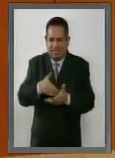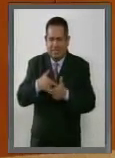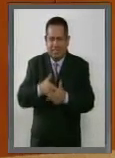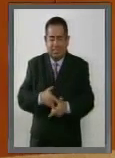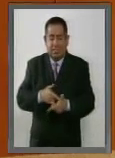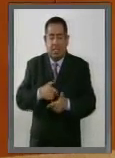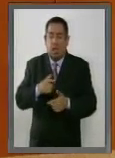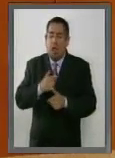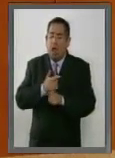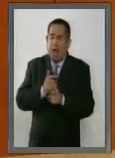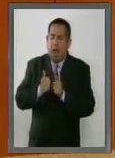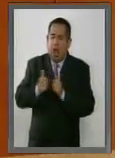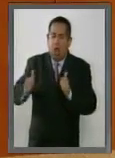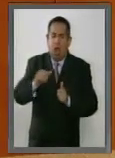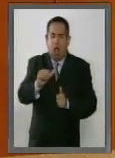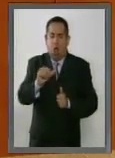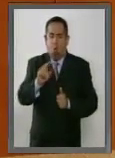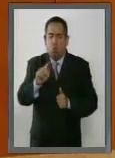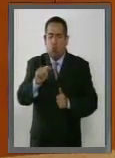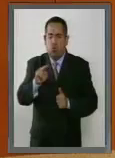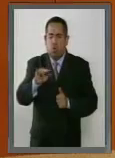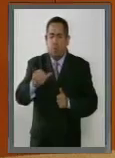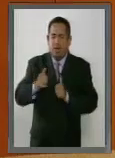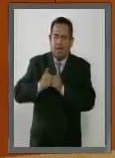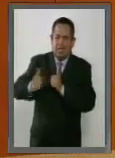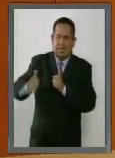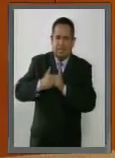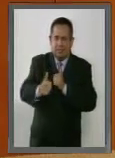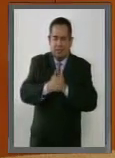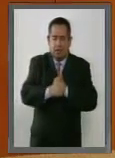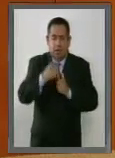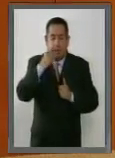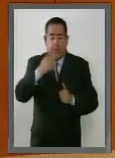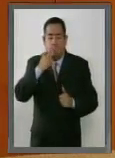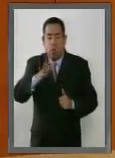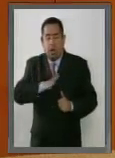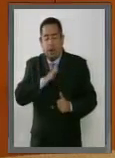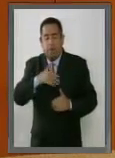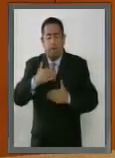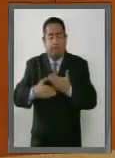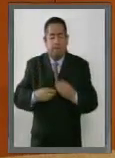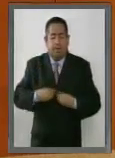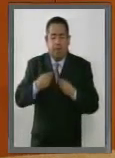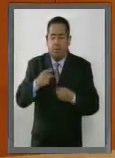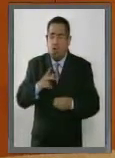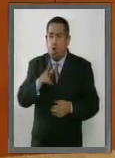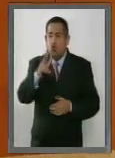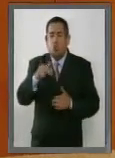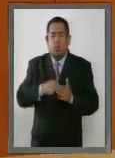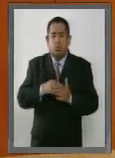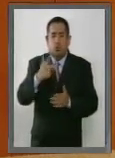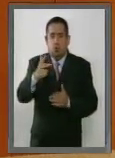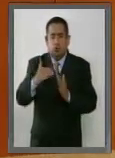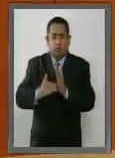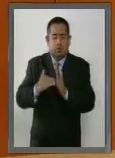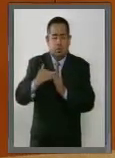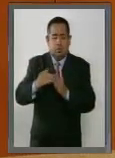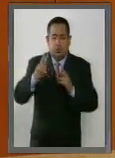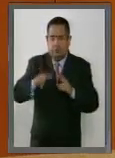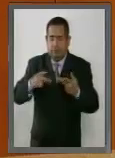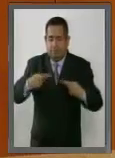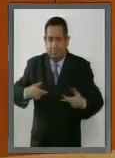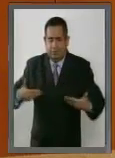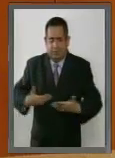en la autonomía de las delegaciones para mejorar la calidad de vida de los 8.8 millones de